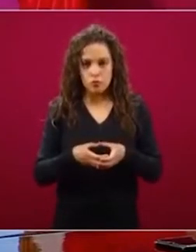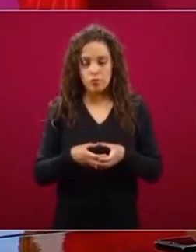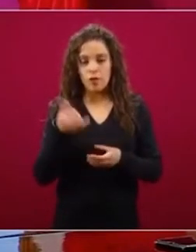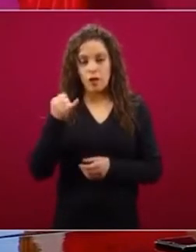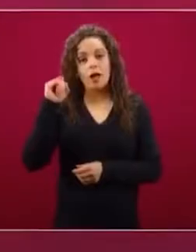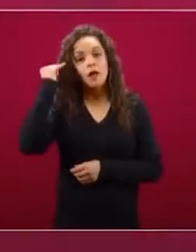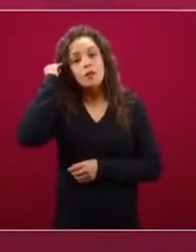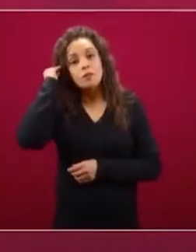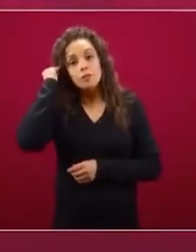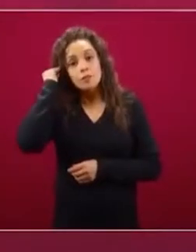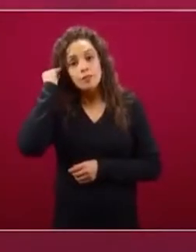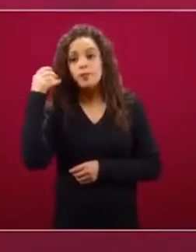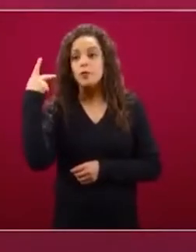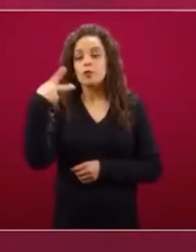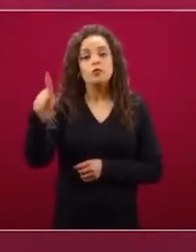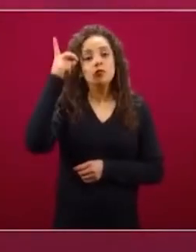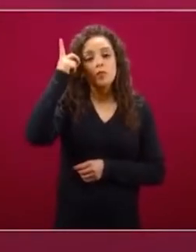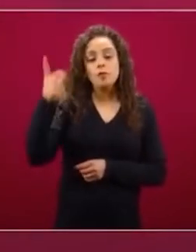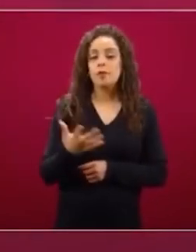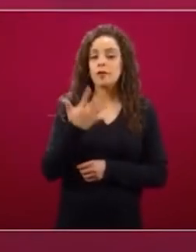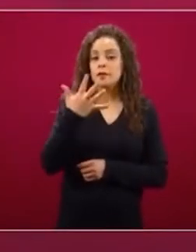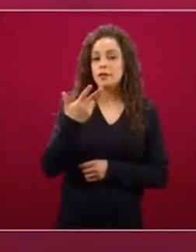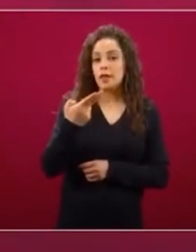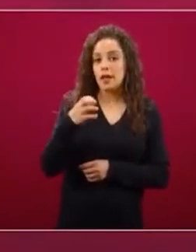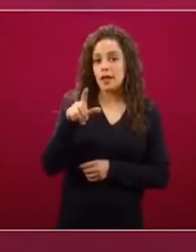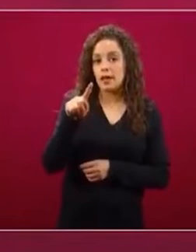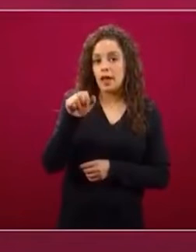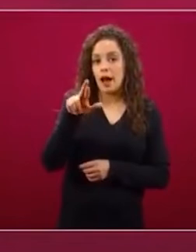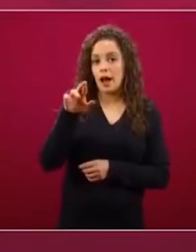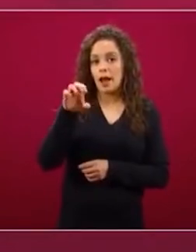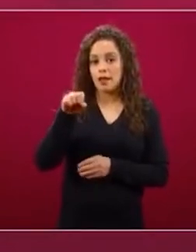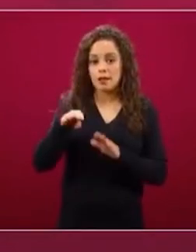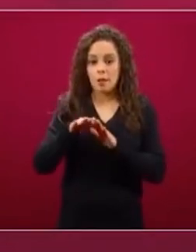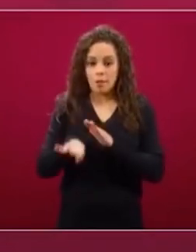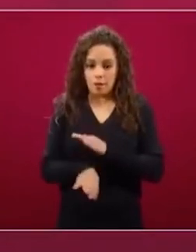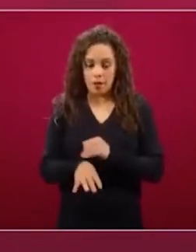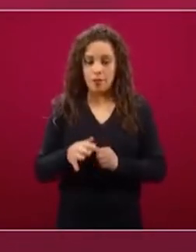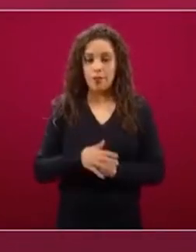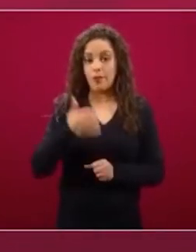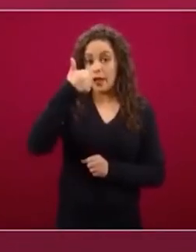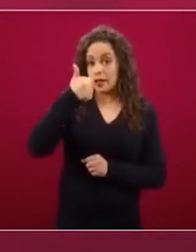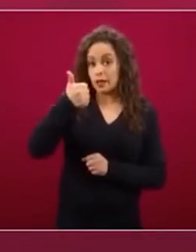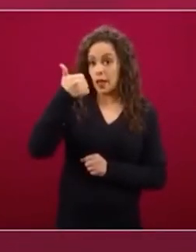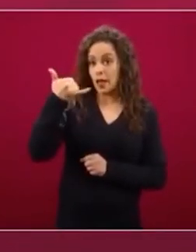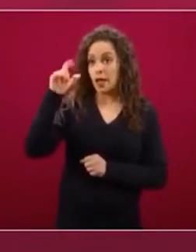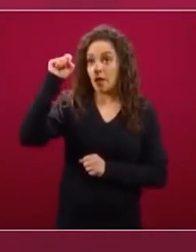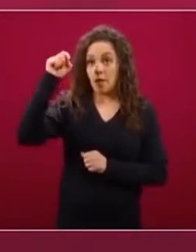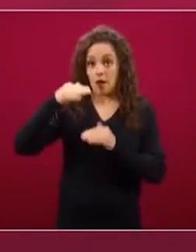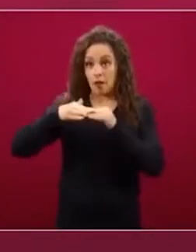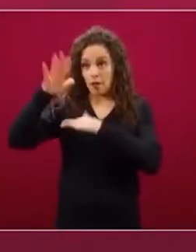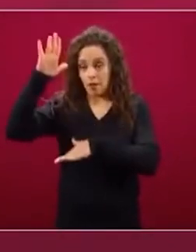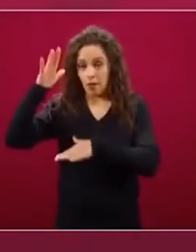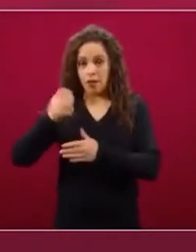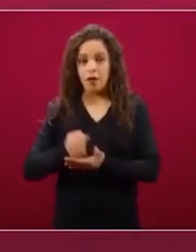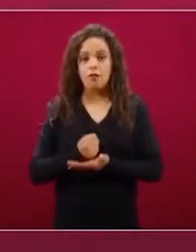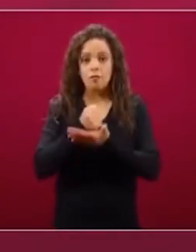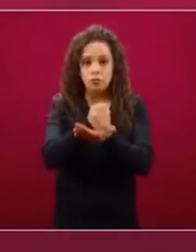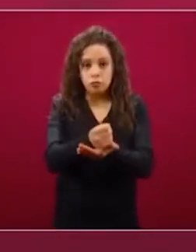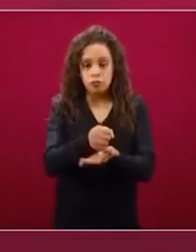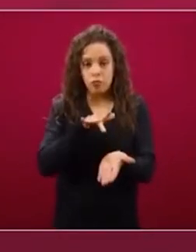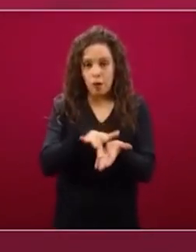En el caso particular de entre seis y veinte hectáreas, se les está dando un apoyo de mil